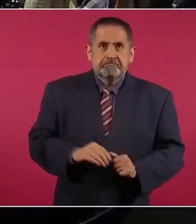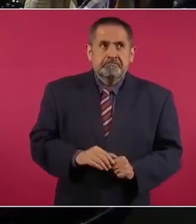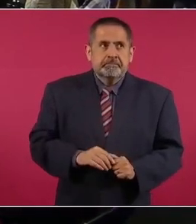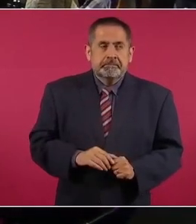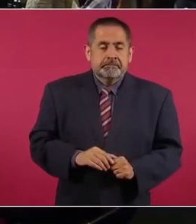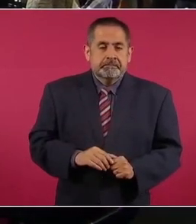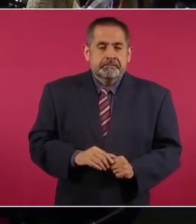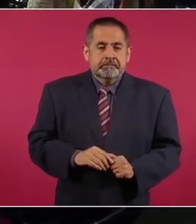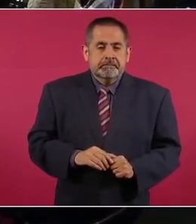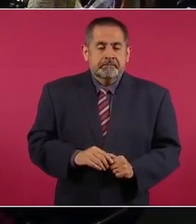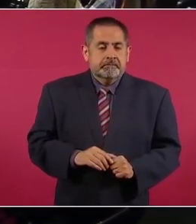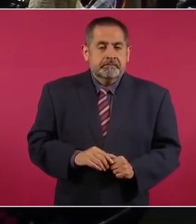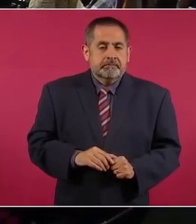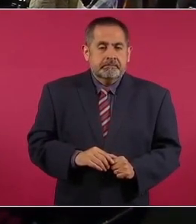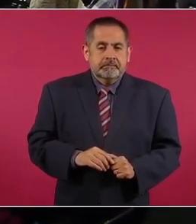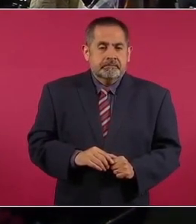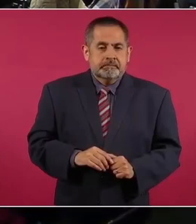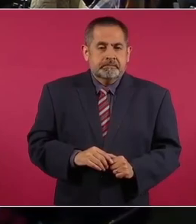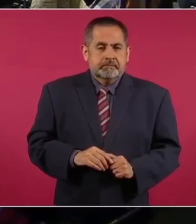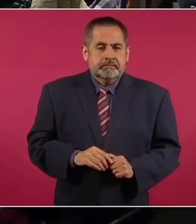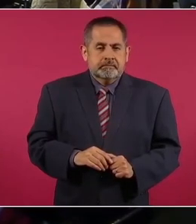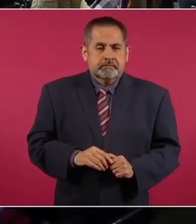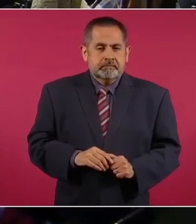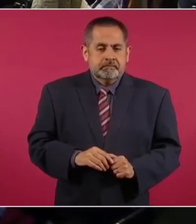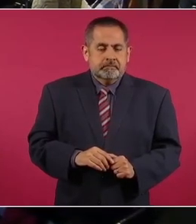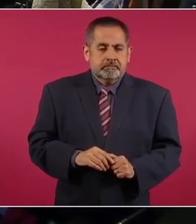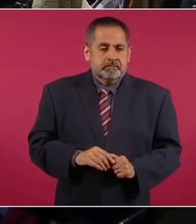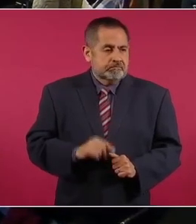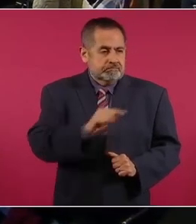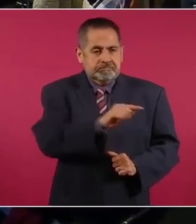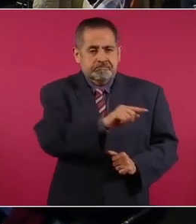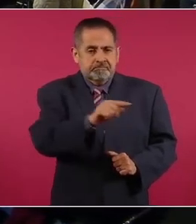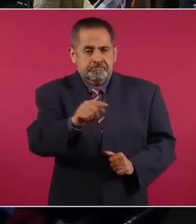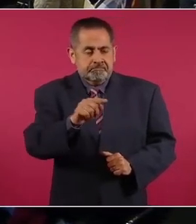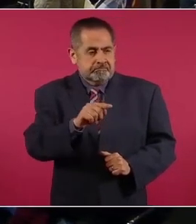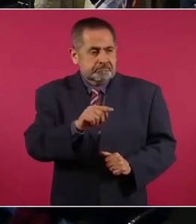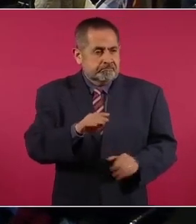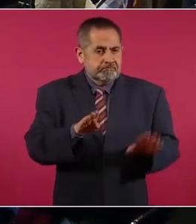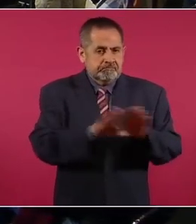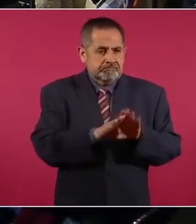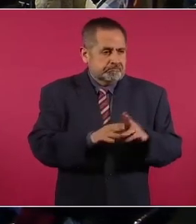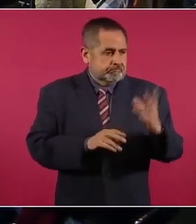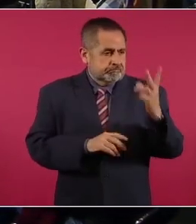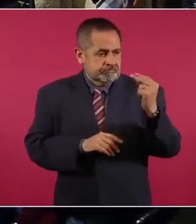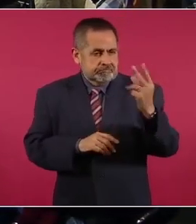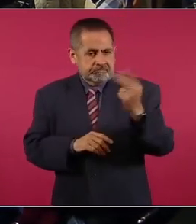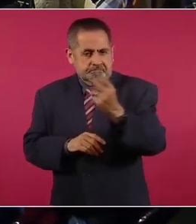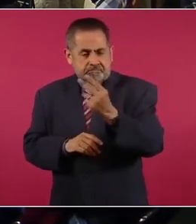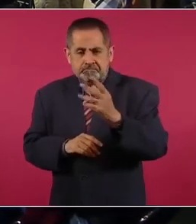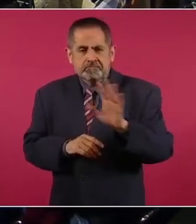yo tuve resistencia del fiscal,